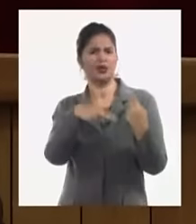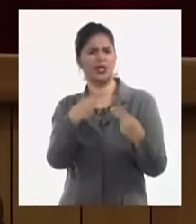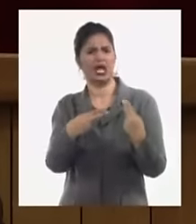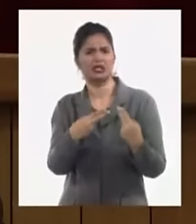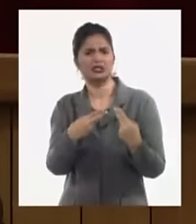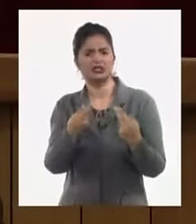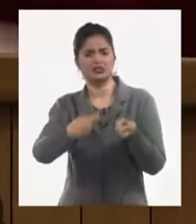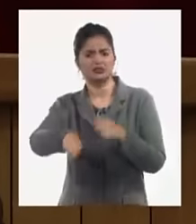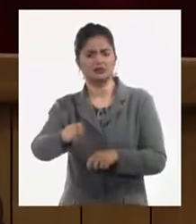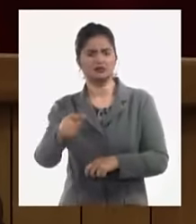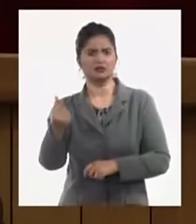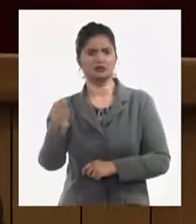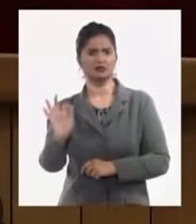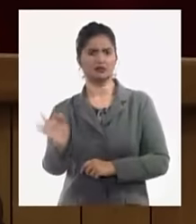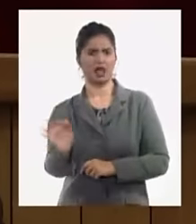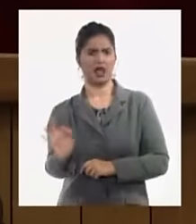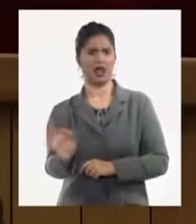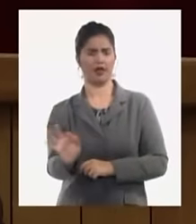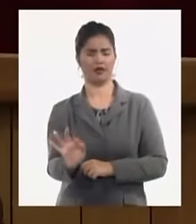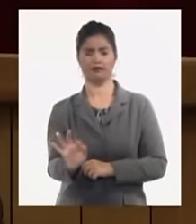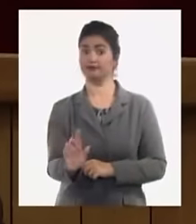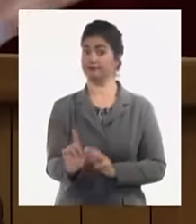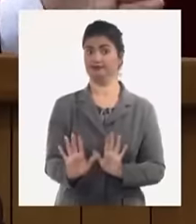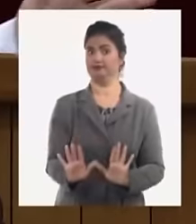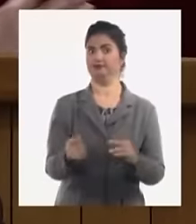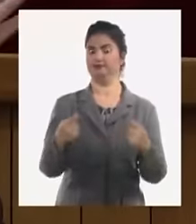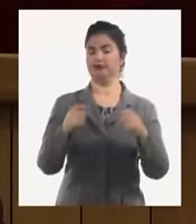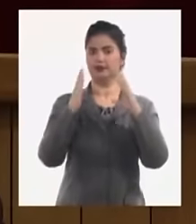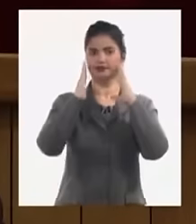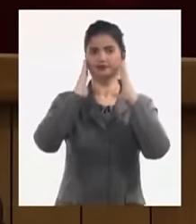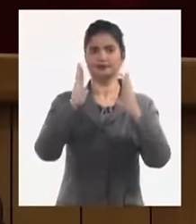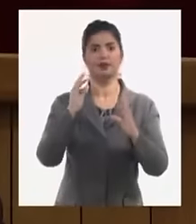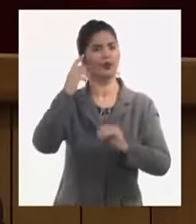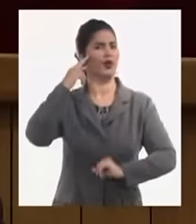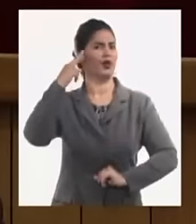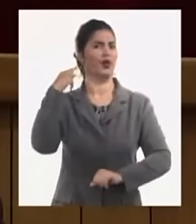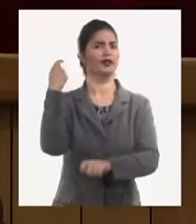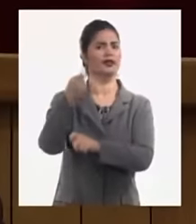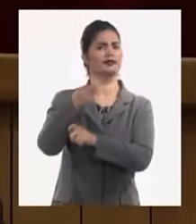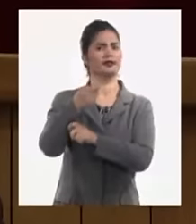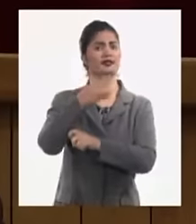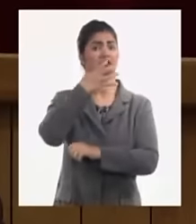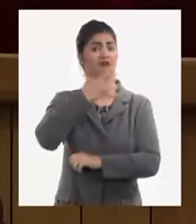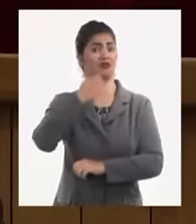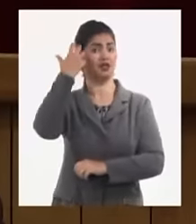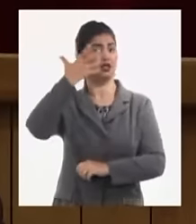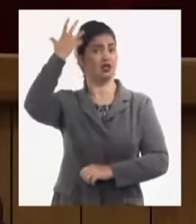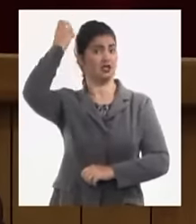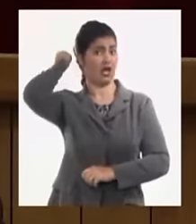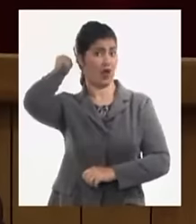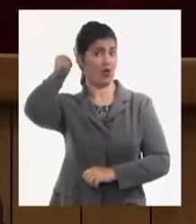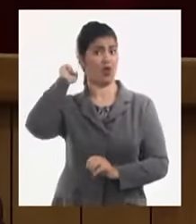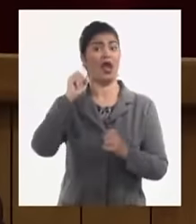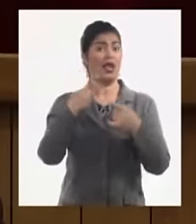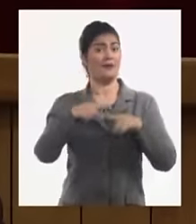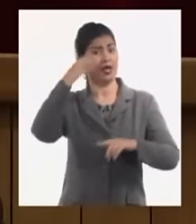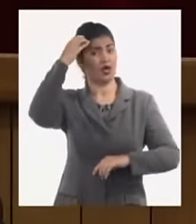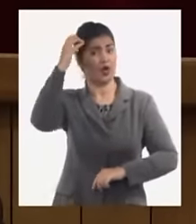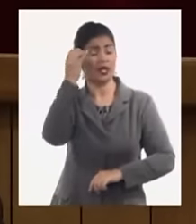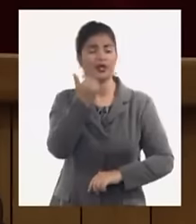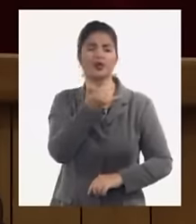visión que siempre tuvo Fidel y Raúl sobre este tema y eso es lo que hemos venido implementando pero hemos cometido errores